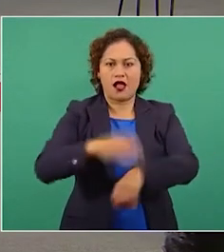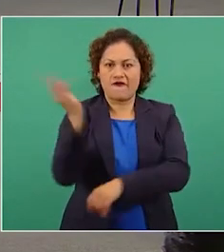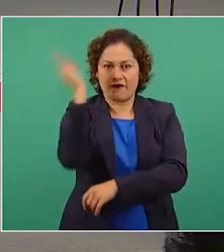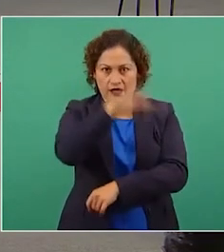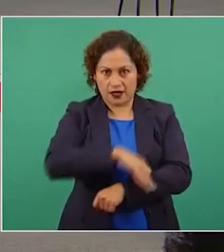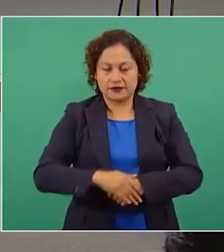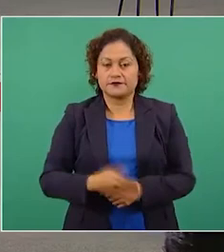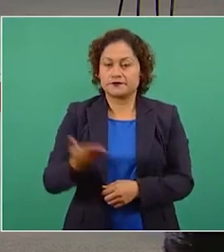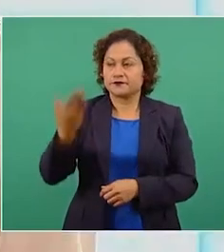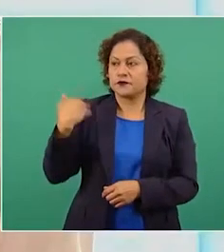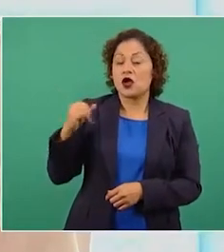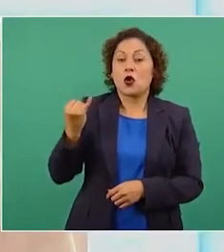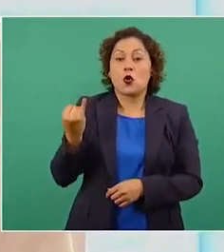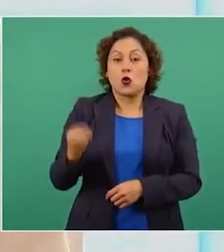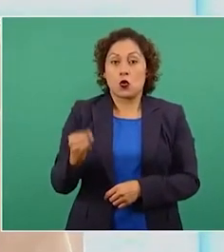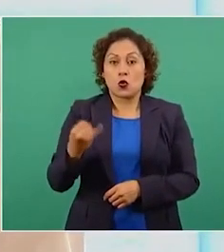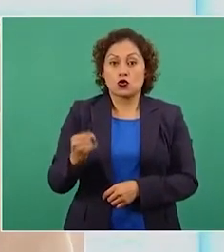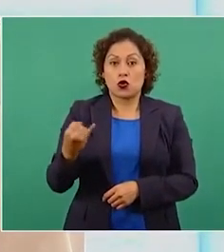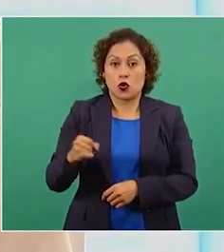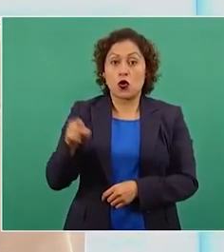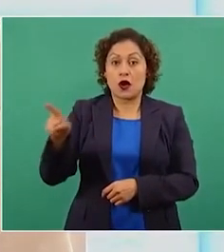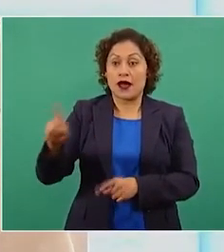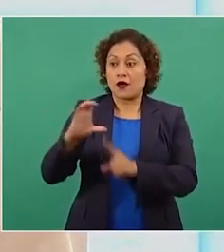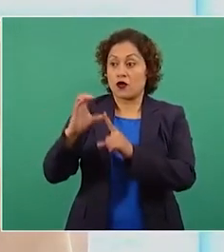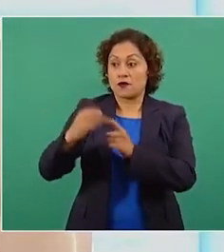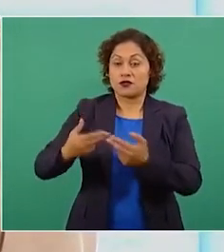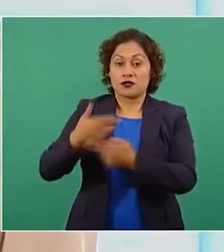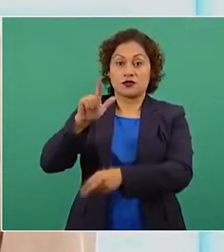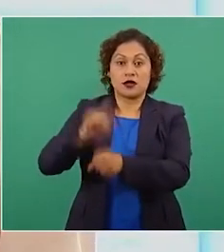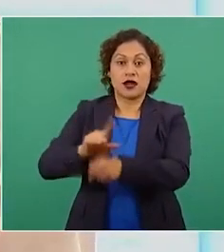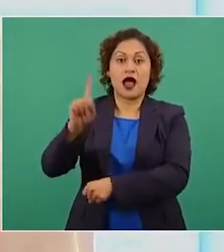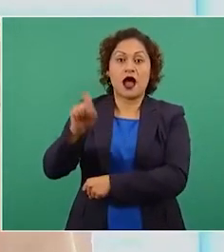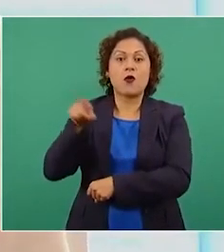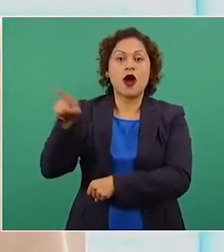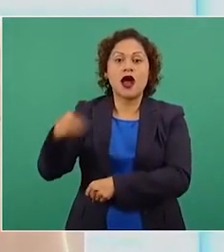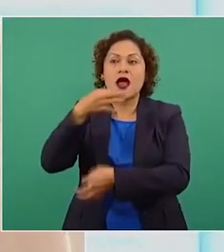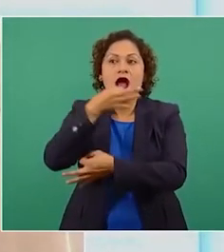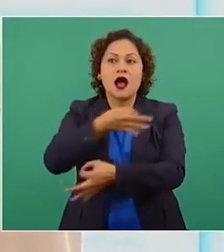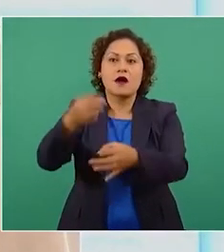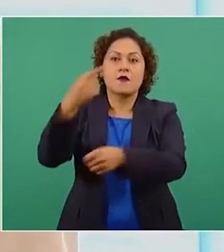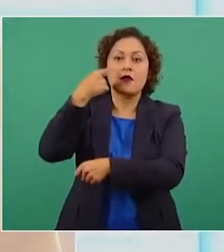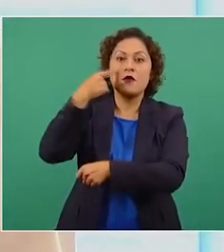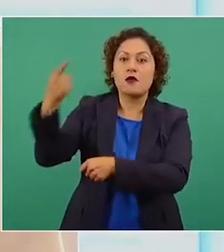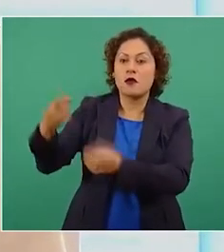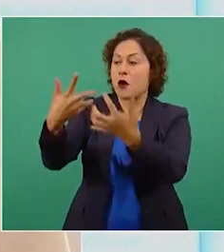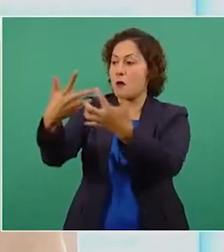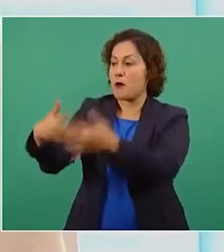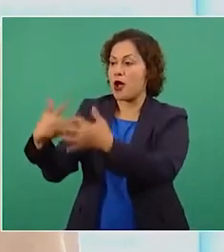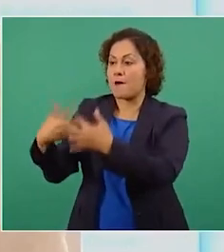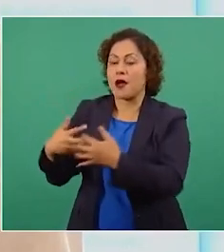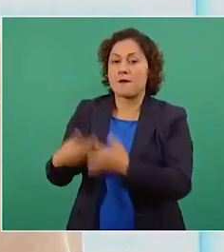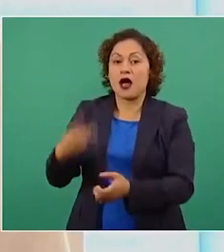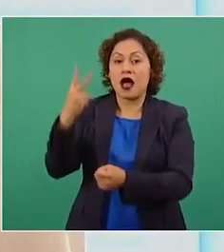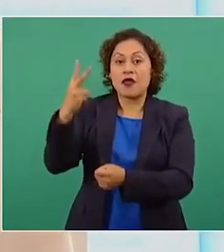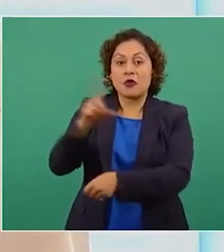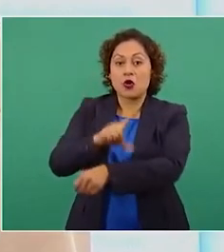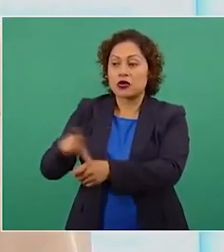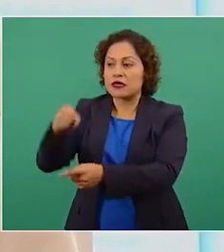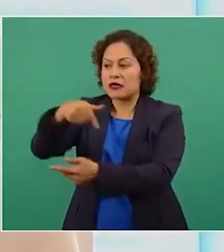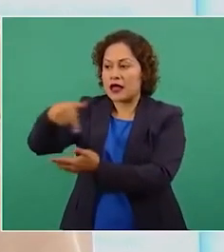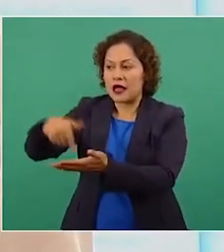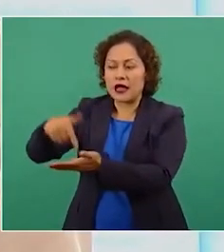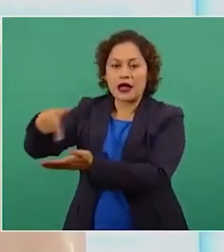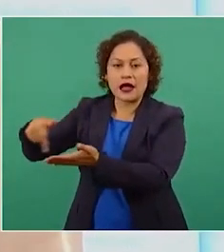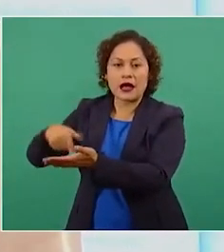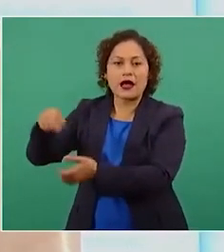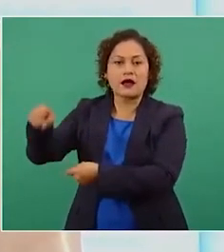Nacional del Agua informó que concluyeron los trabajos de interconexión de las dos líneas de alta presión en la planta de bombeo